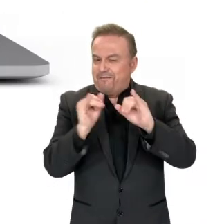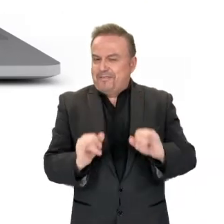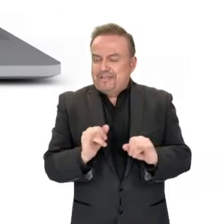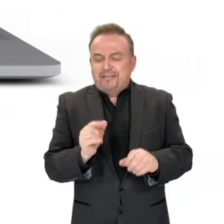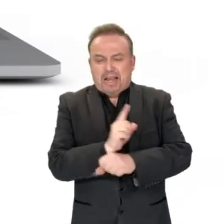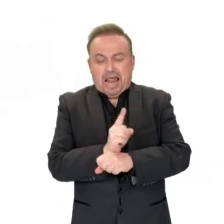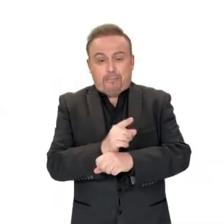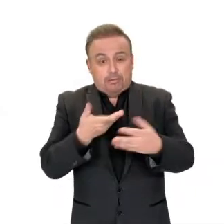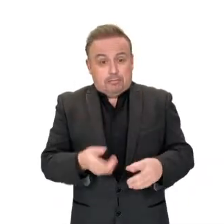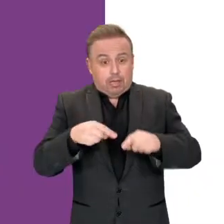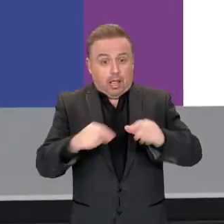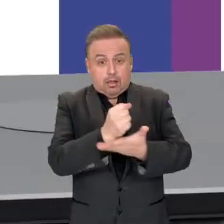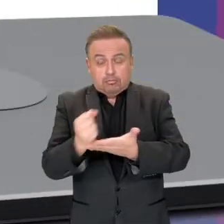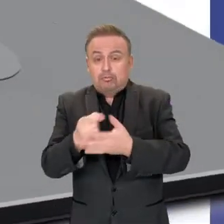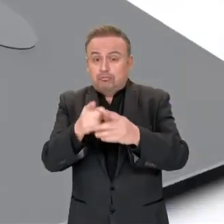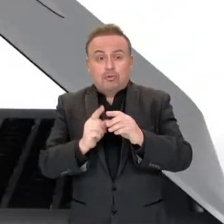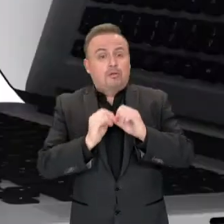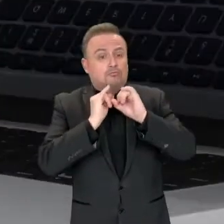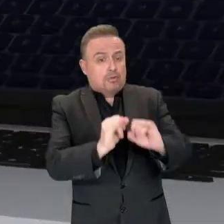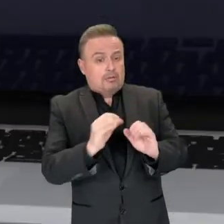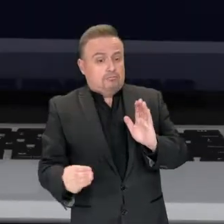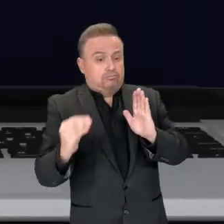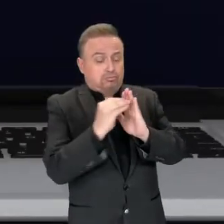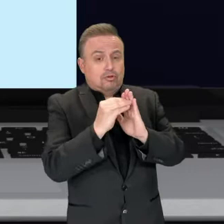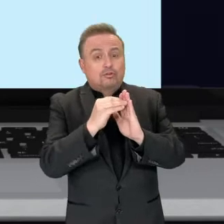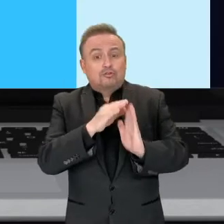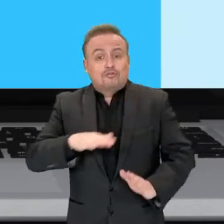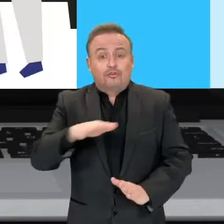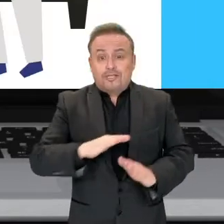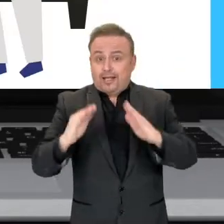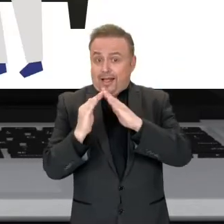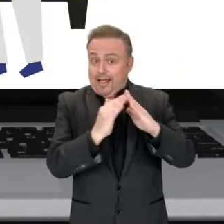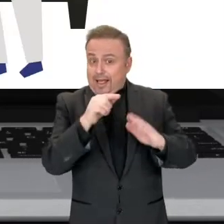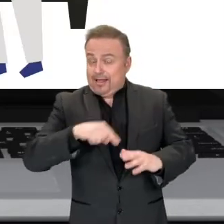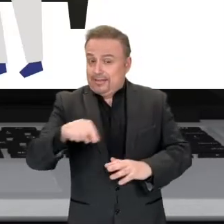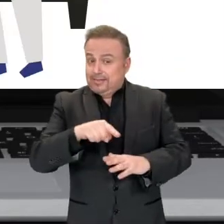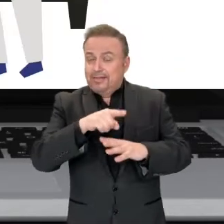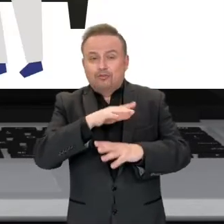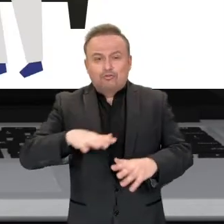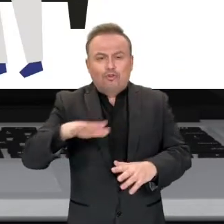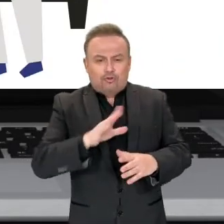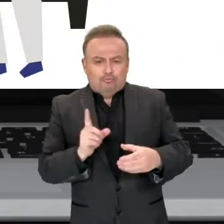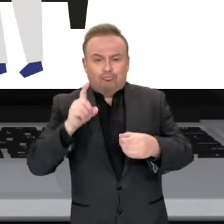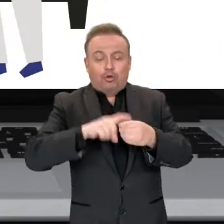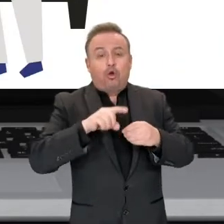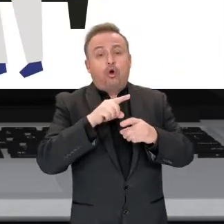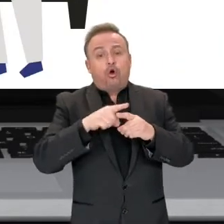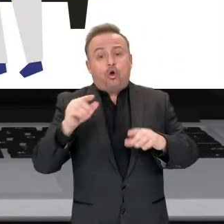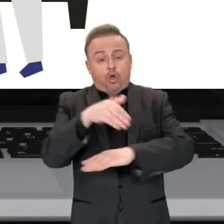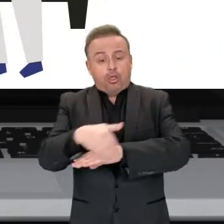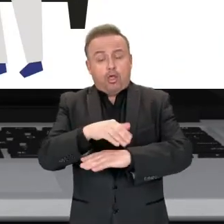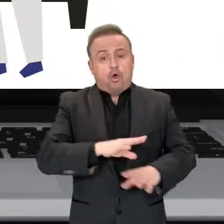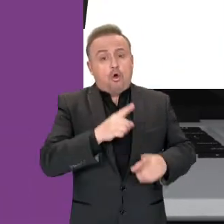y expedita. Este trámite permite informar al Registro Social de Hogares que tu hogar, todos sus integrantes, se ha trasladado a